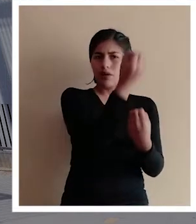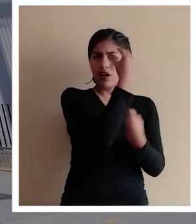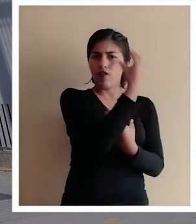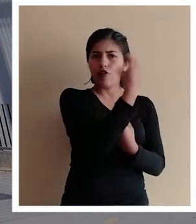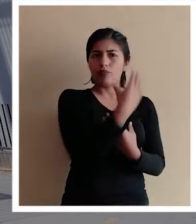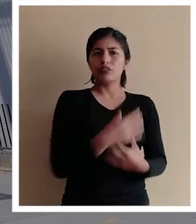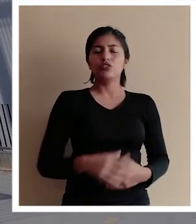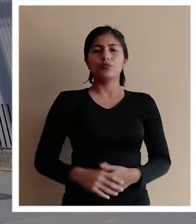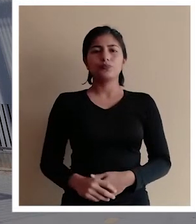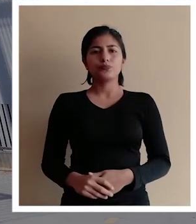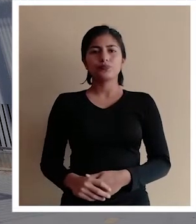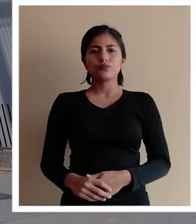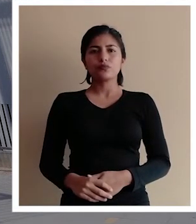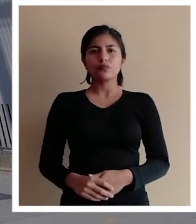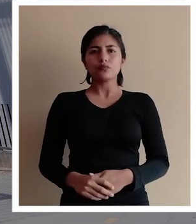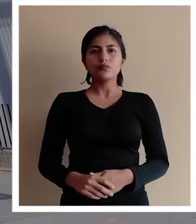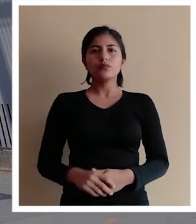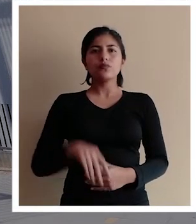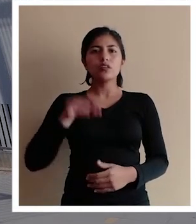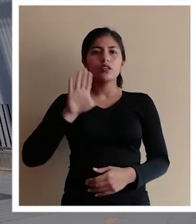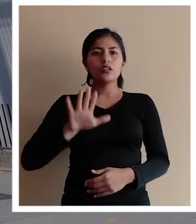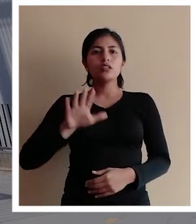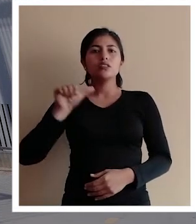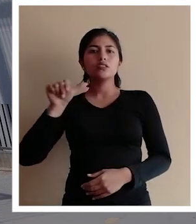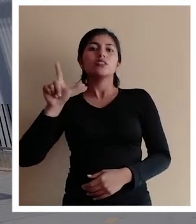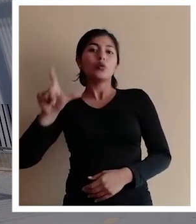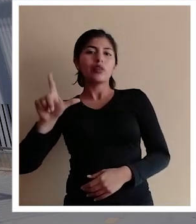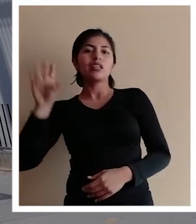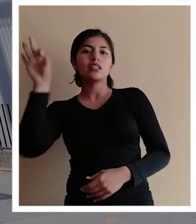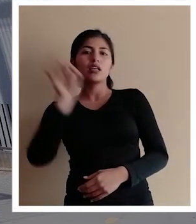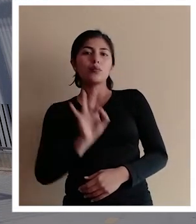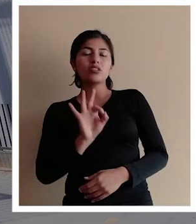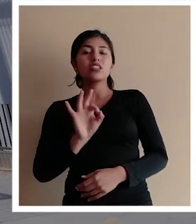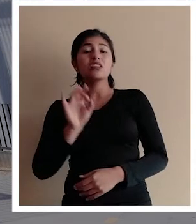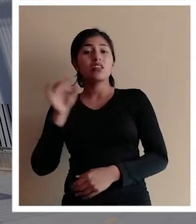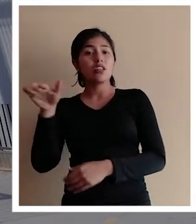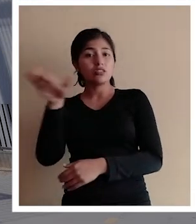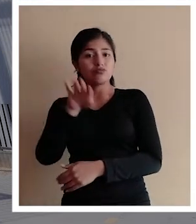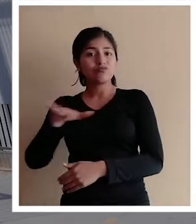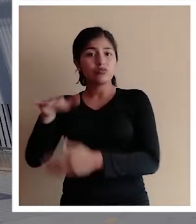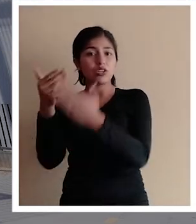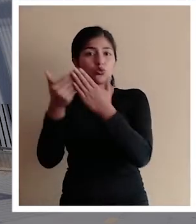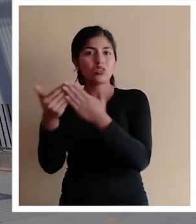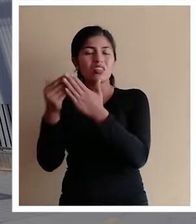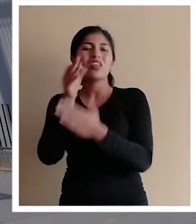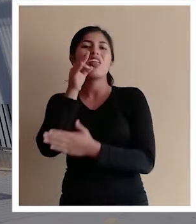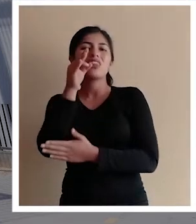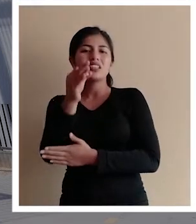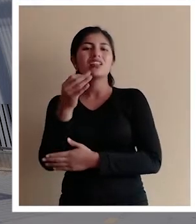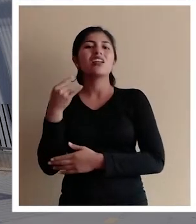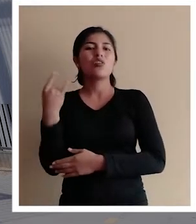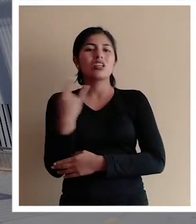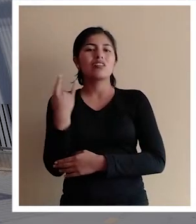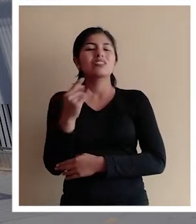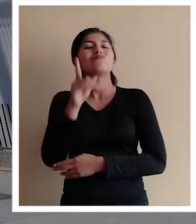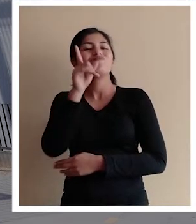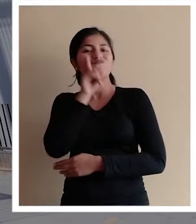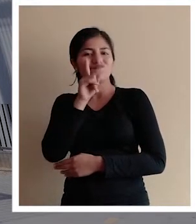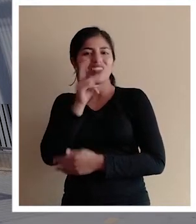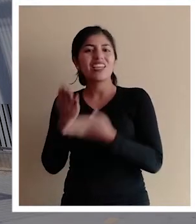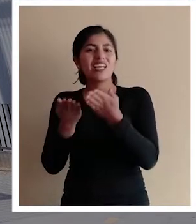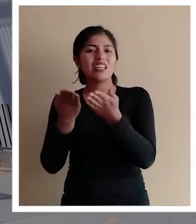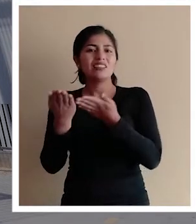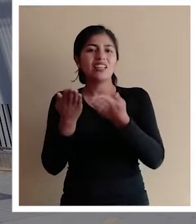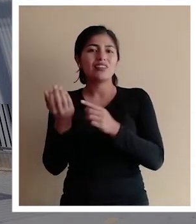formación académica. Un 57% de los y las estudiantes señala que la institución cuenta con los servicios